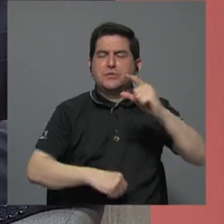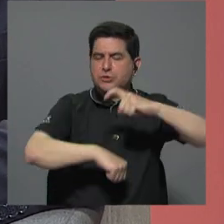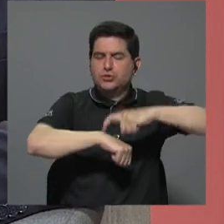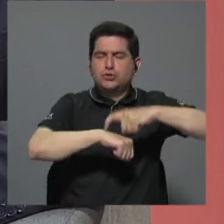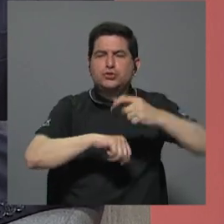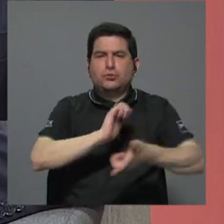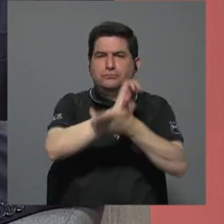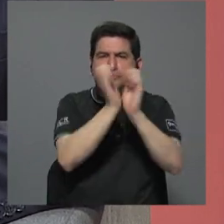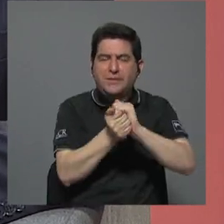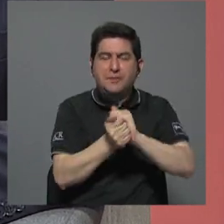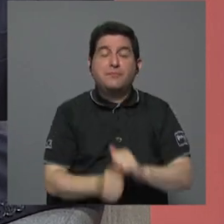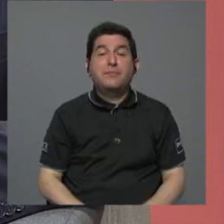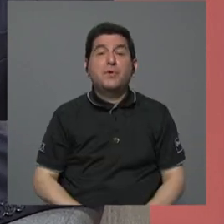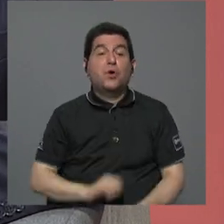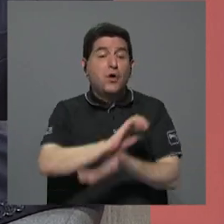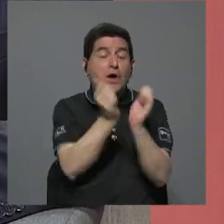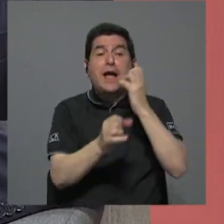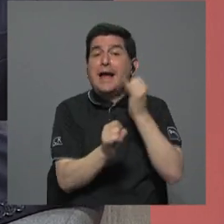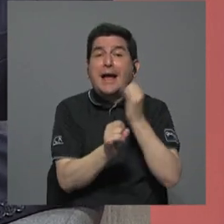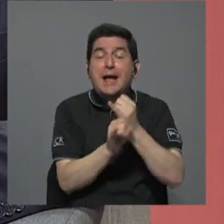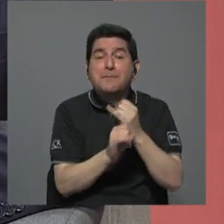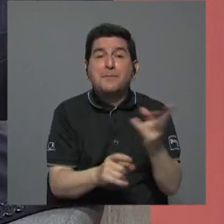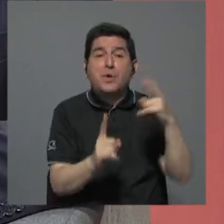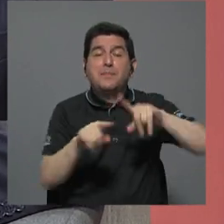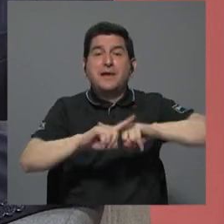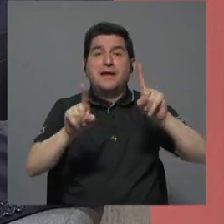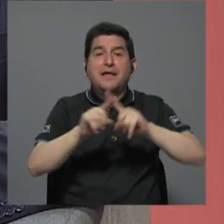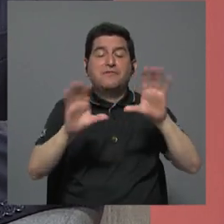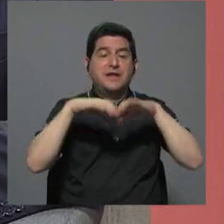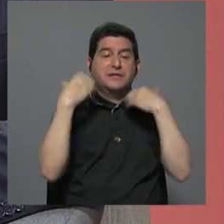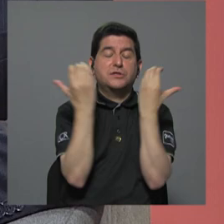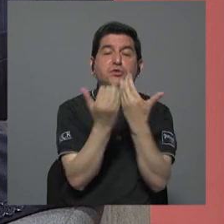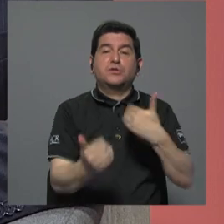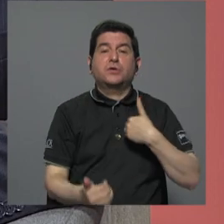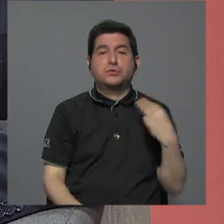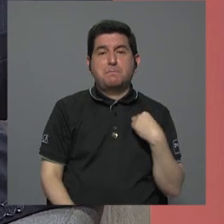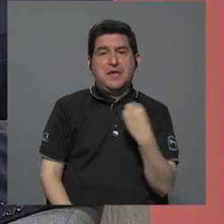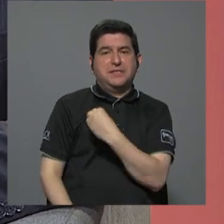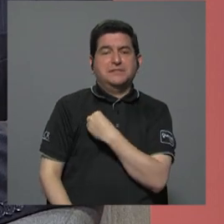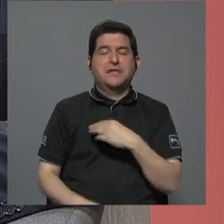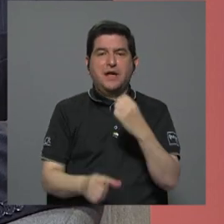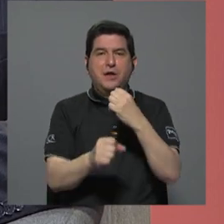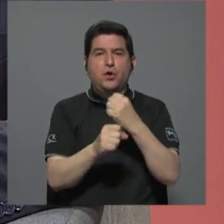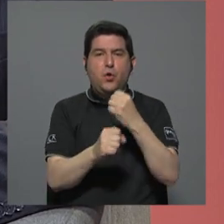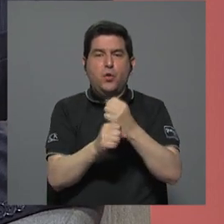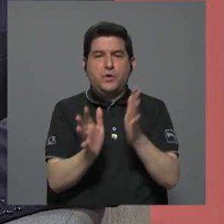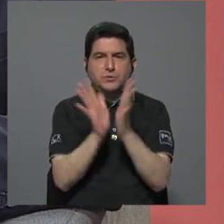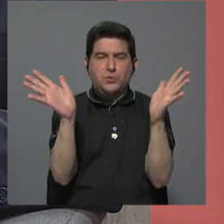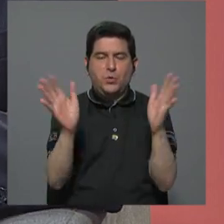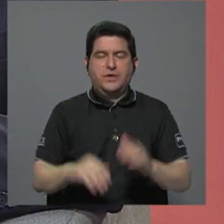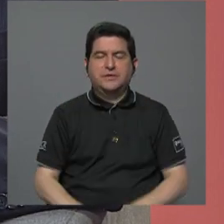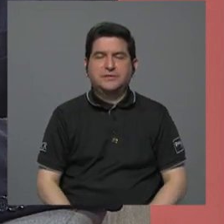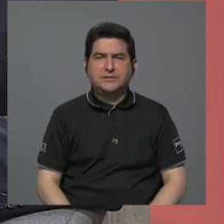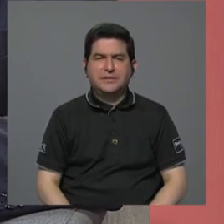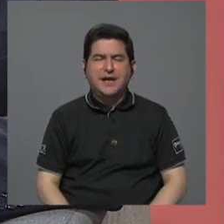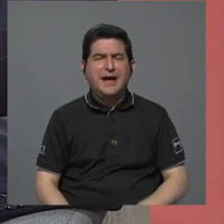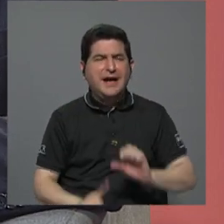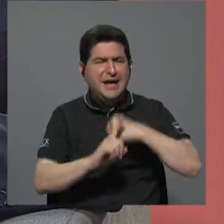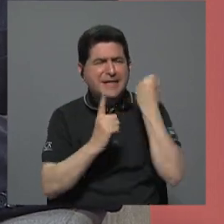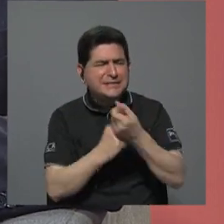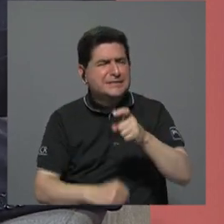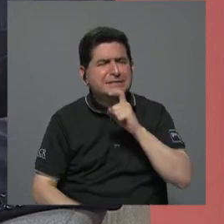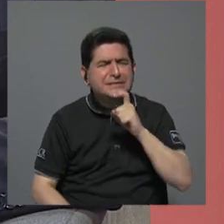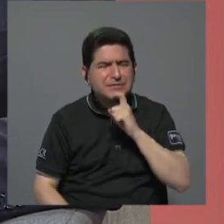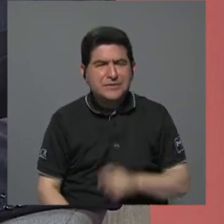Y esa reforma institucional probablemente aplica para varios de los consejos del MOP. Porque en casi todos se ha visto una situación muy compleja